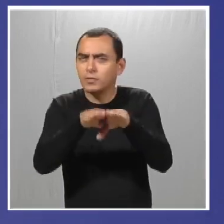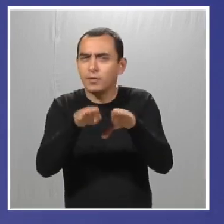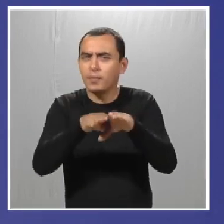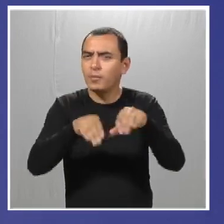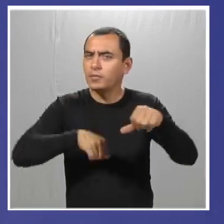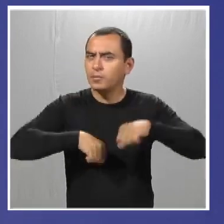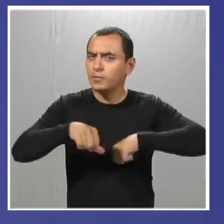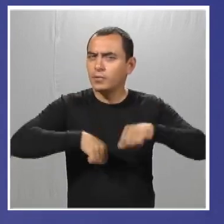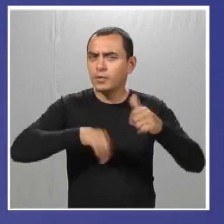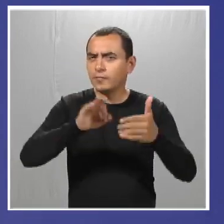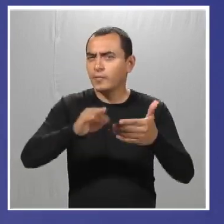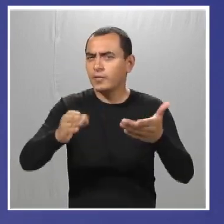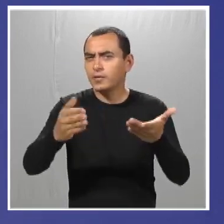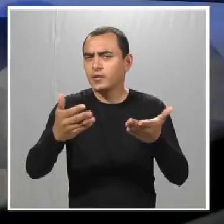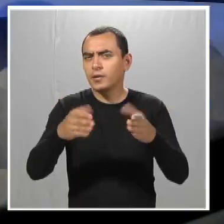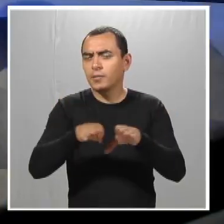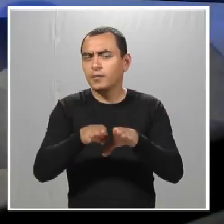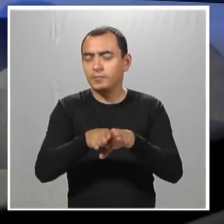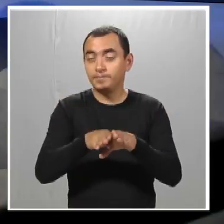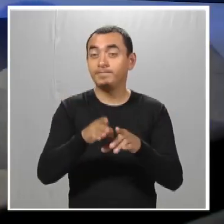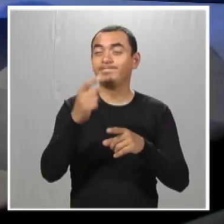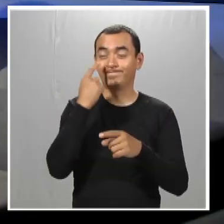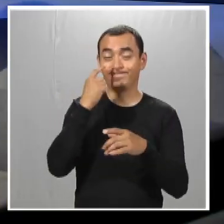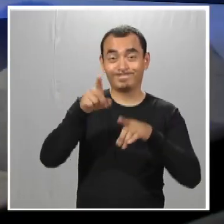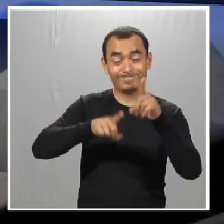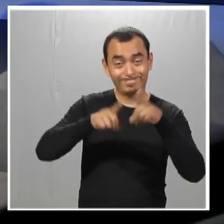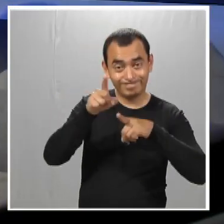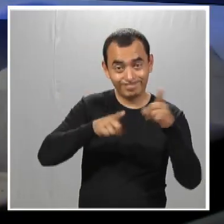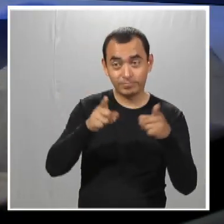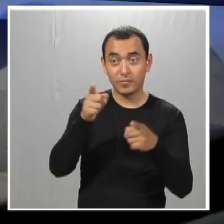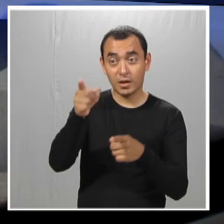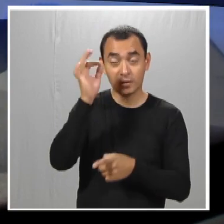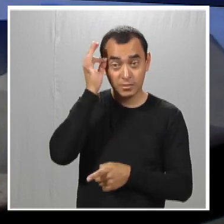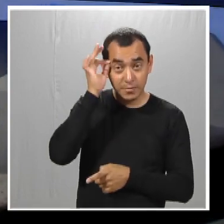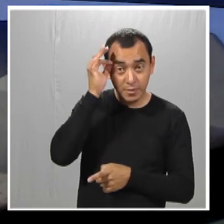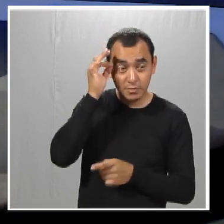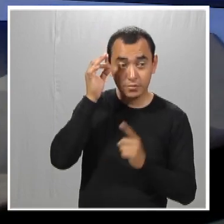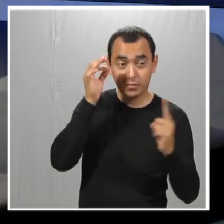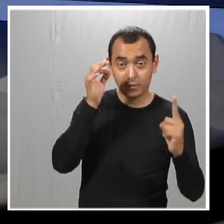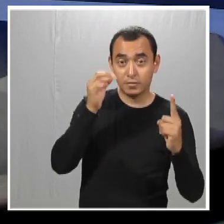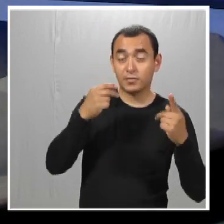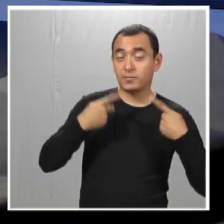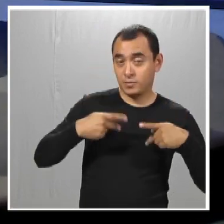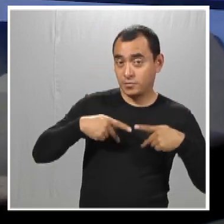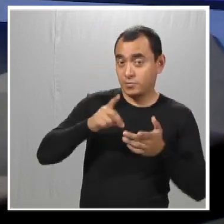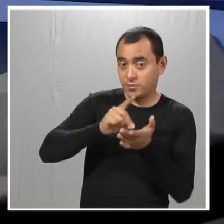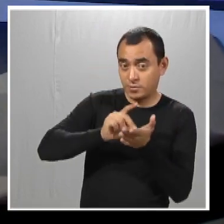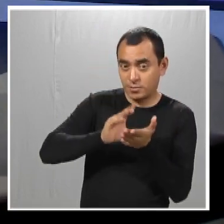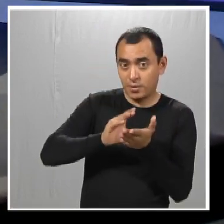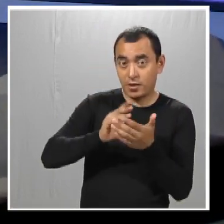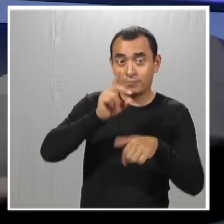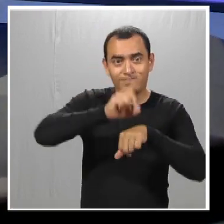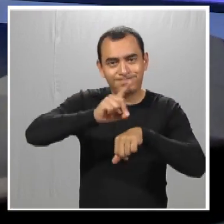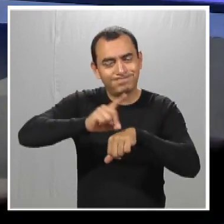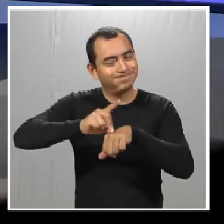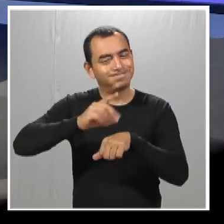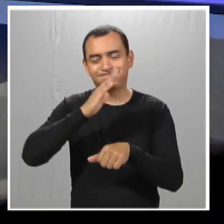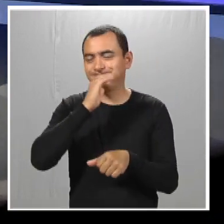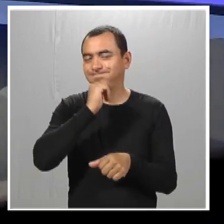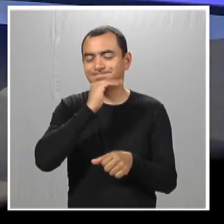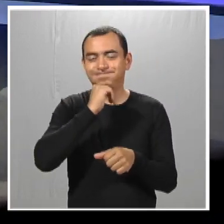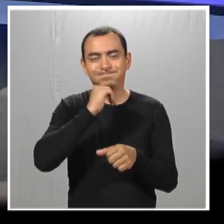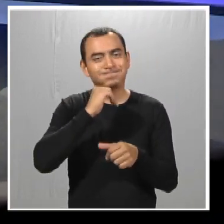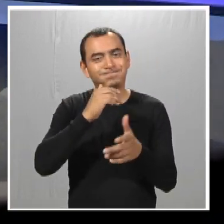organizando en este calendario de actividades? Depende mucho del voluntario y del chico. No puede ser